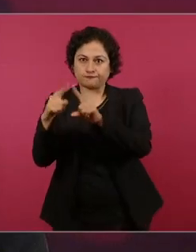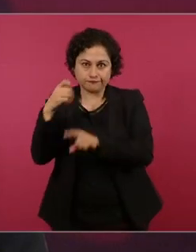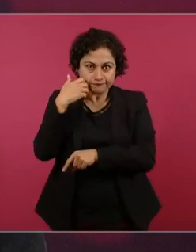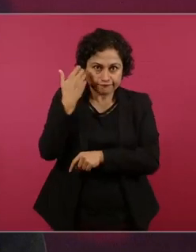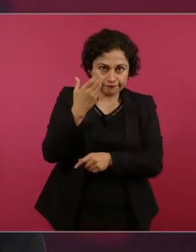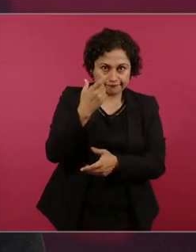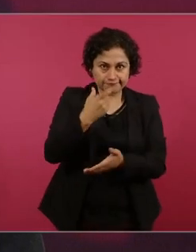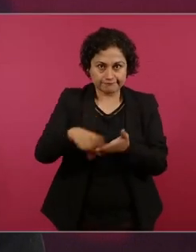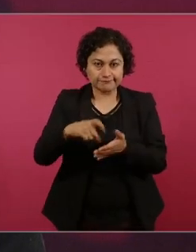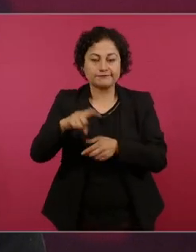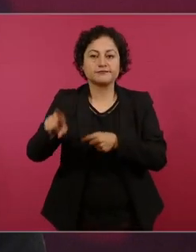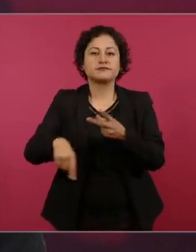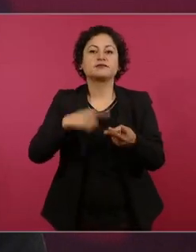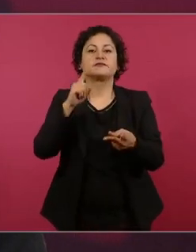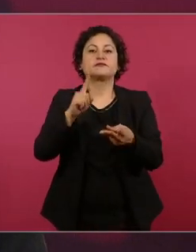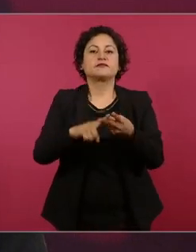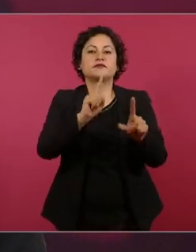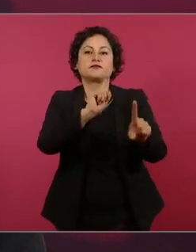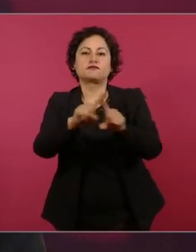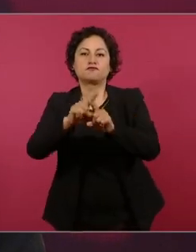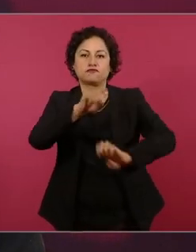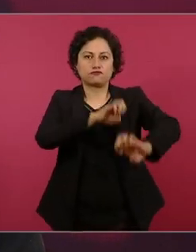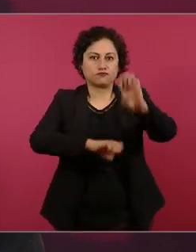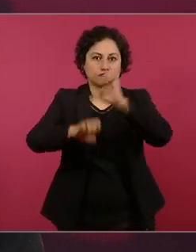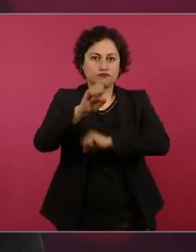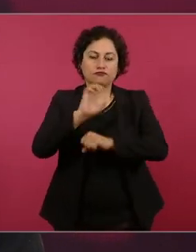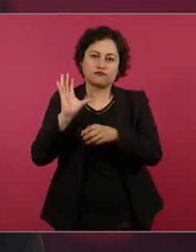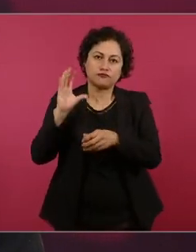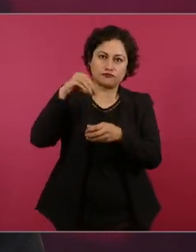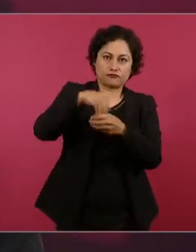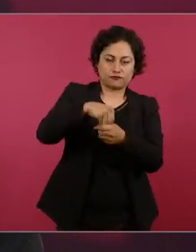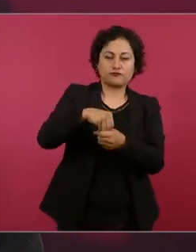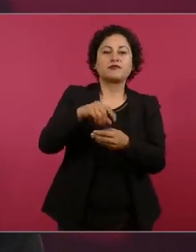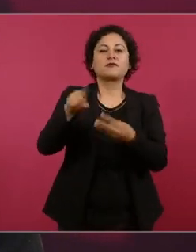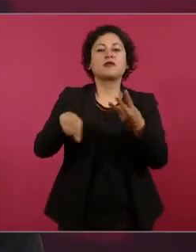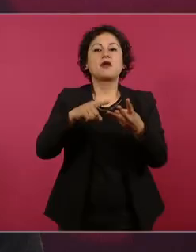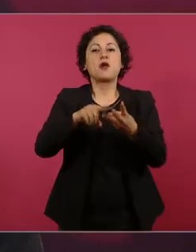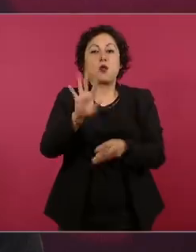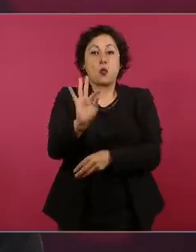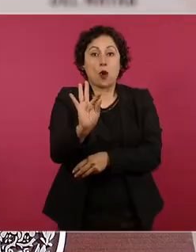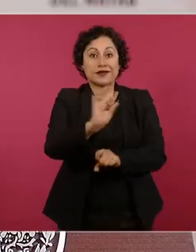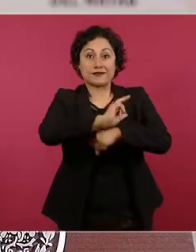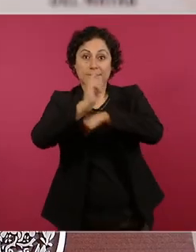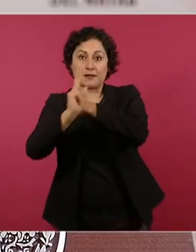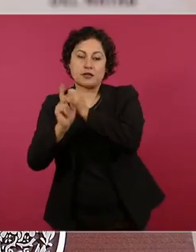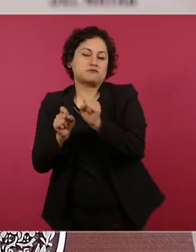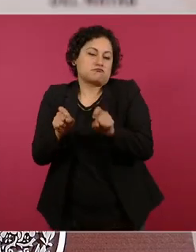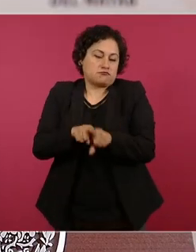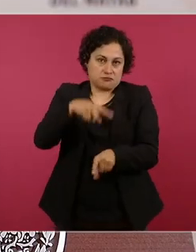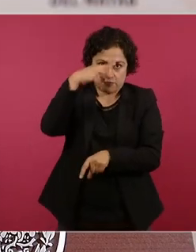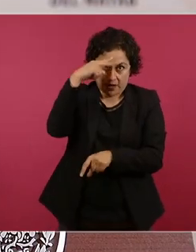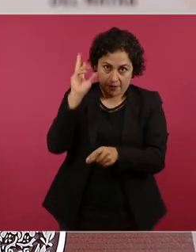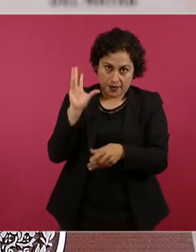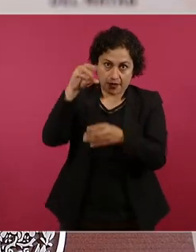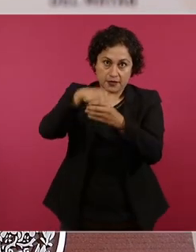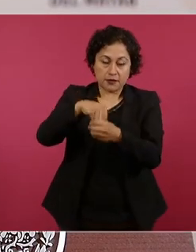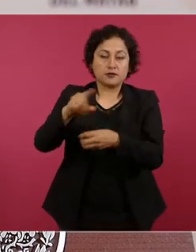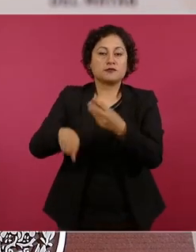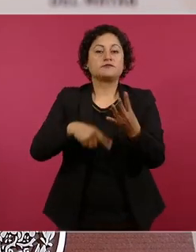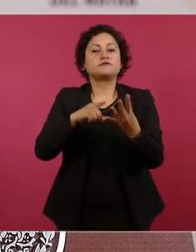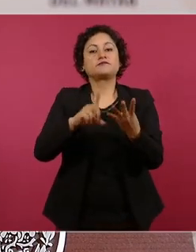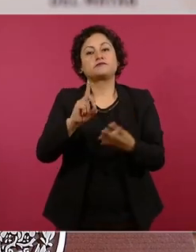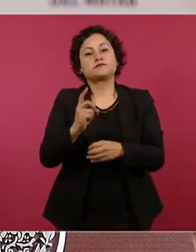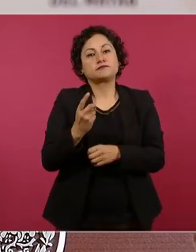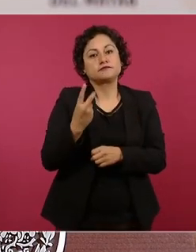empresas 40 países ya incluyendo México 32 entidades federativas